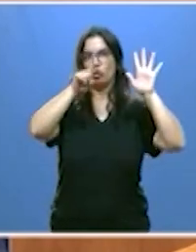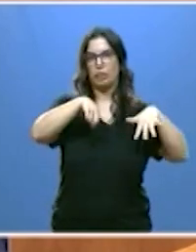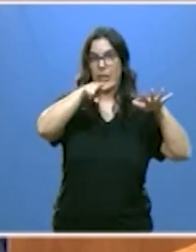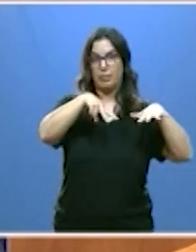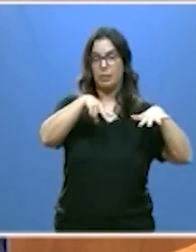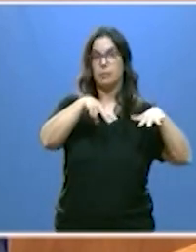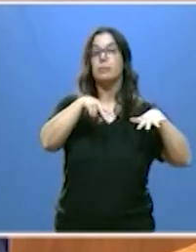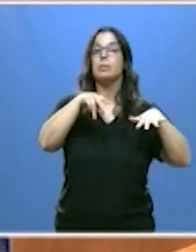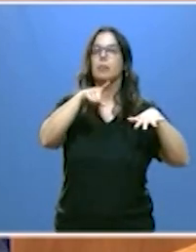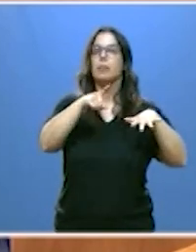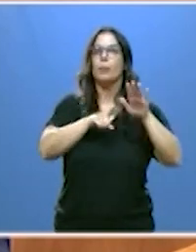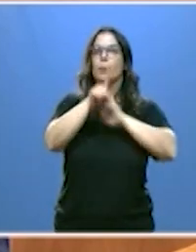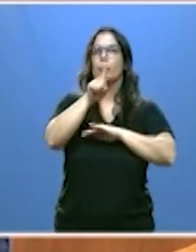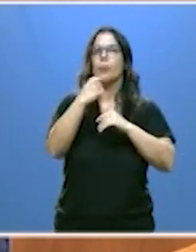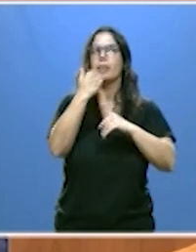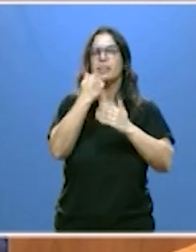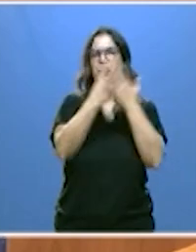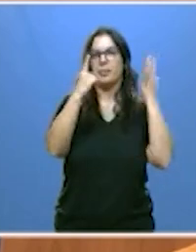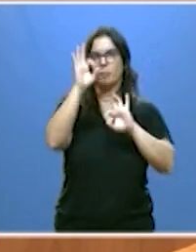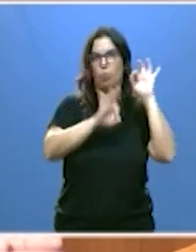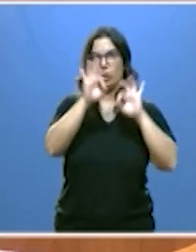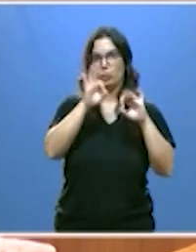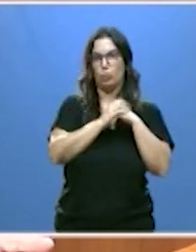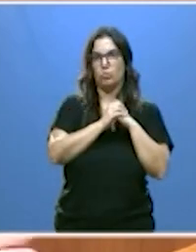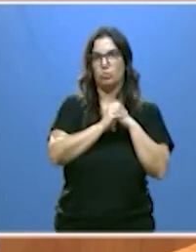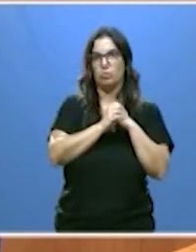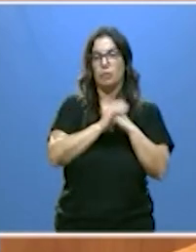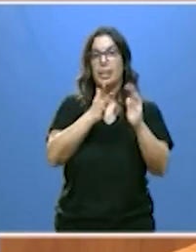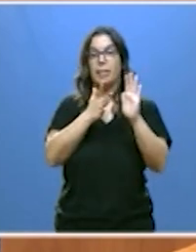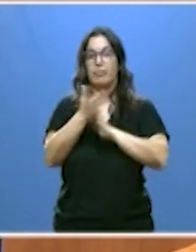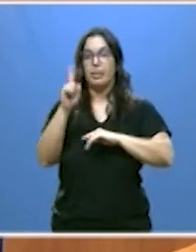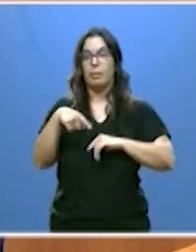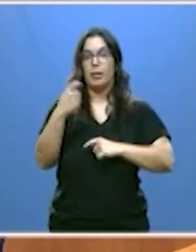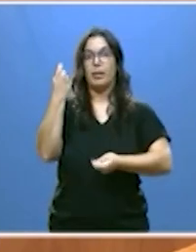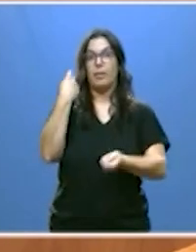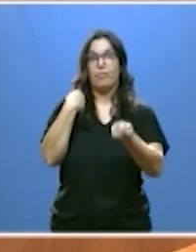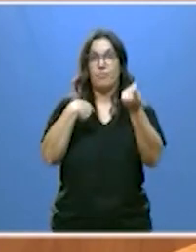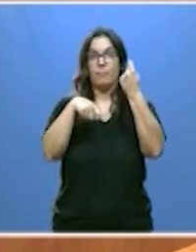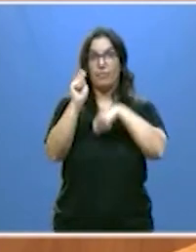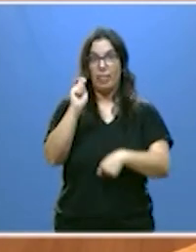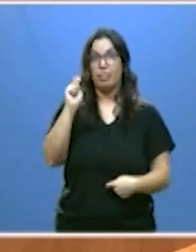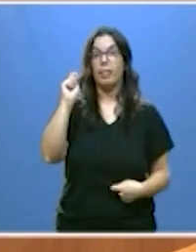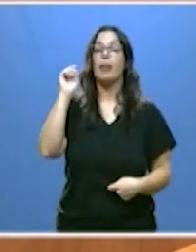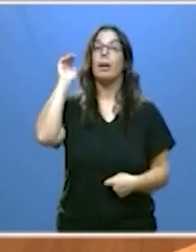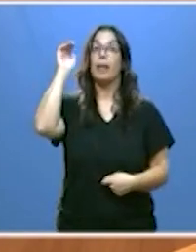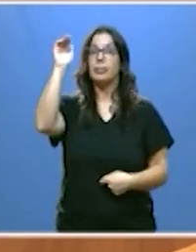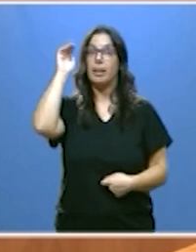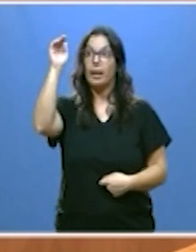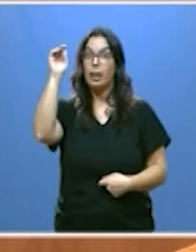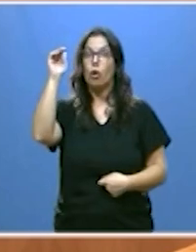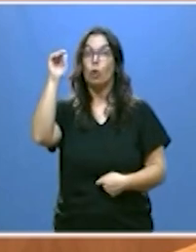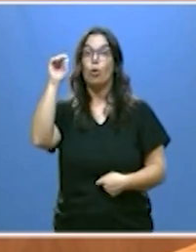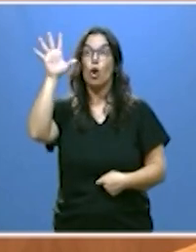crecimiento en torno al 16%. Tenemos superávit comercial frente al déficit nacional